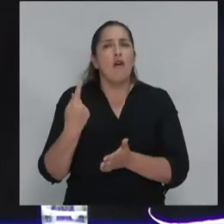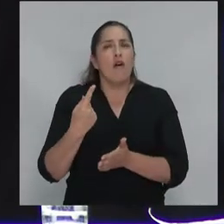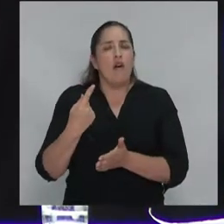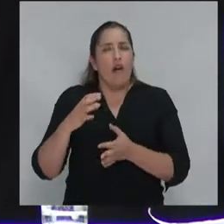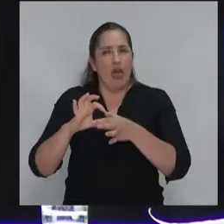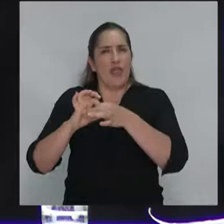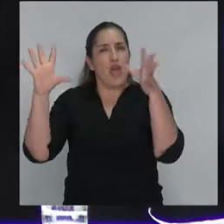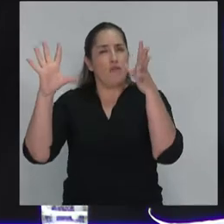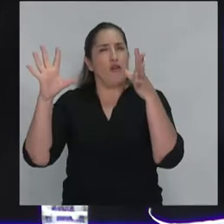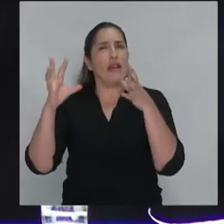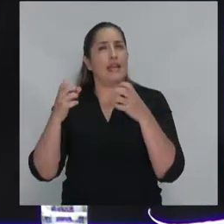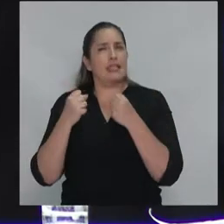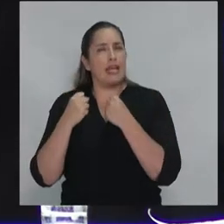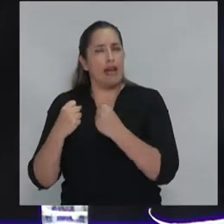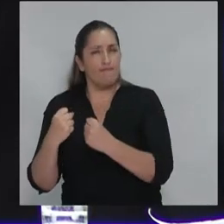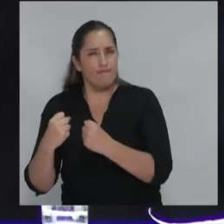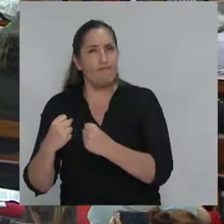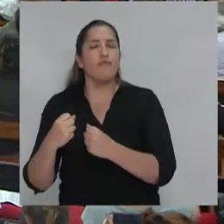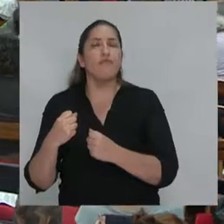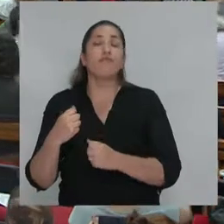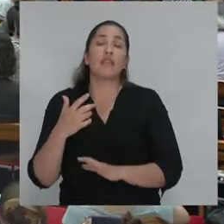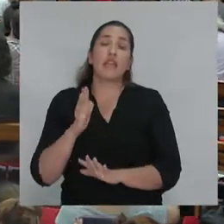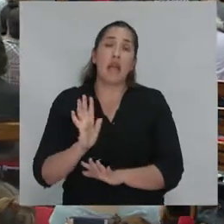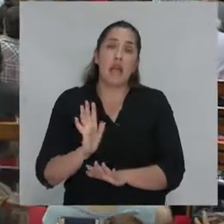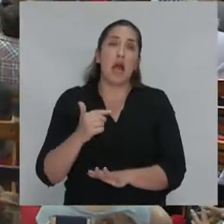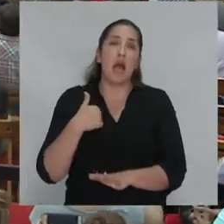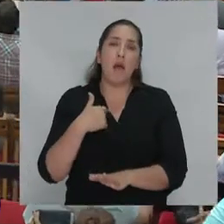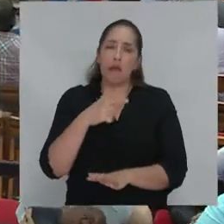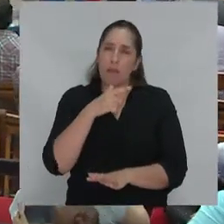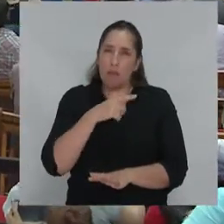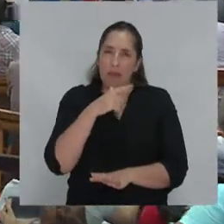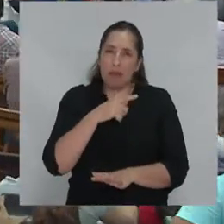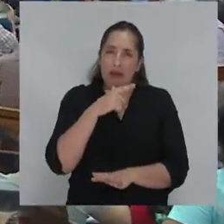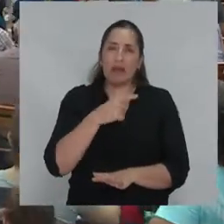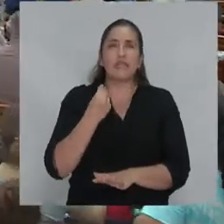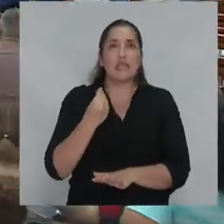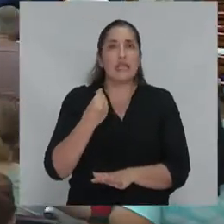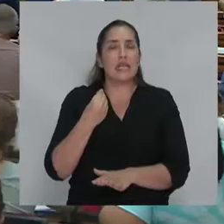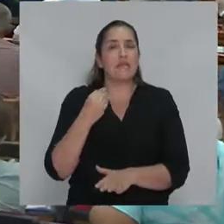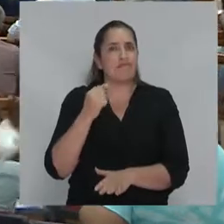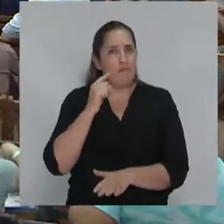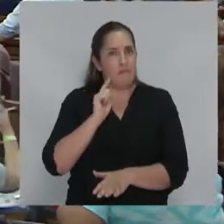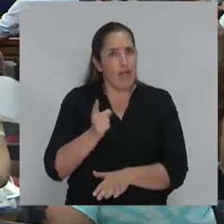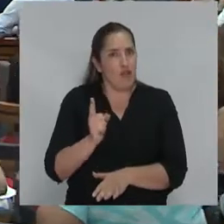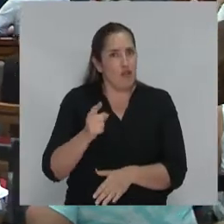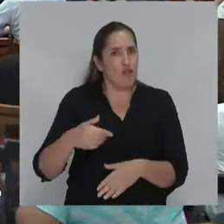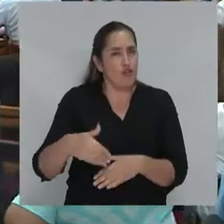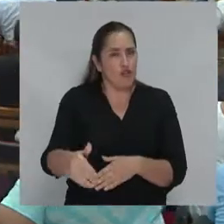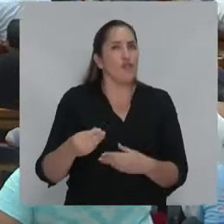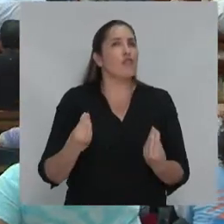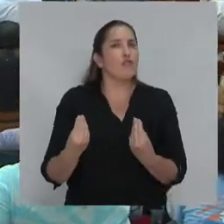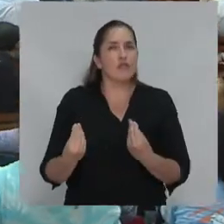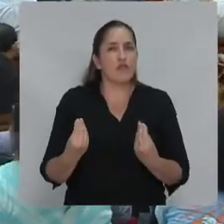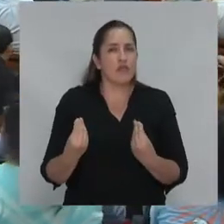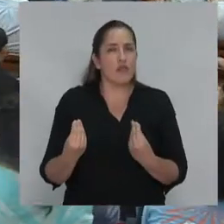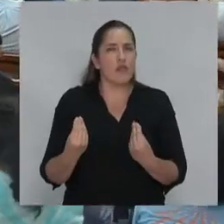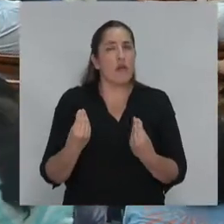la posibilidad. Por ejemplo, a mí me parece que esa crisis hoy día es evidentemente un peligro, porque es posible